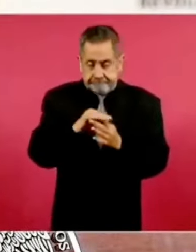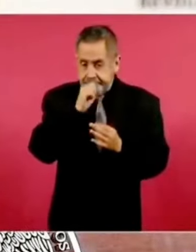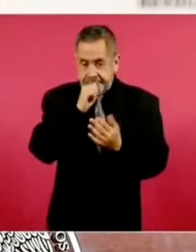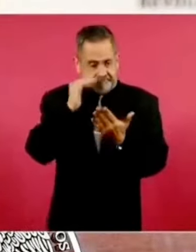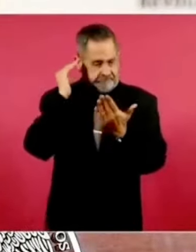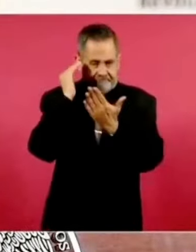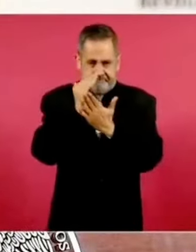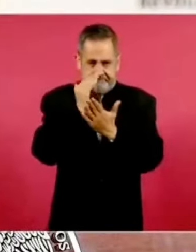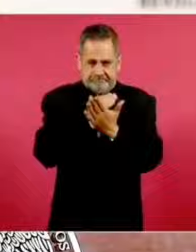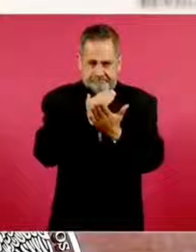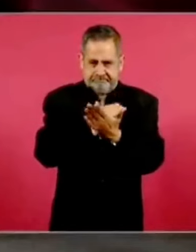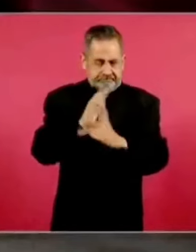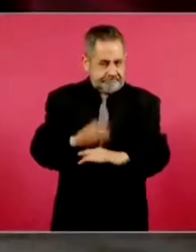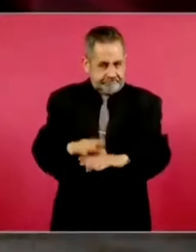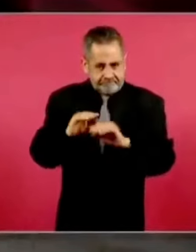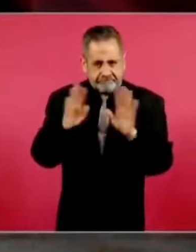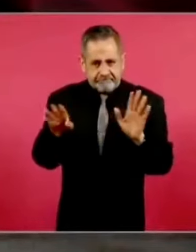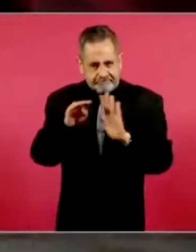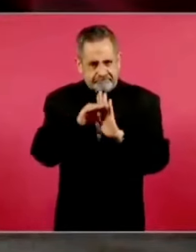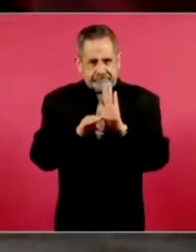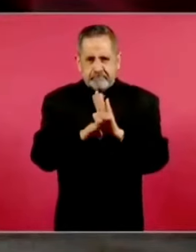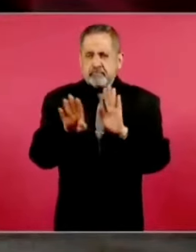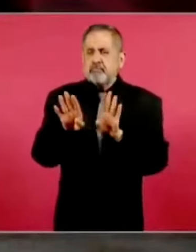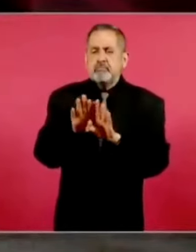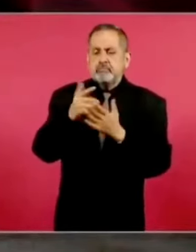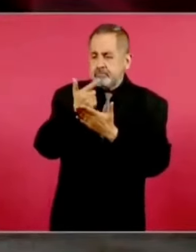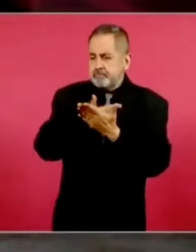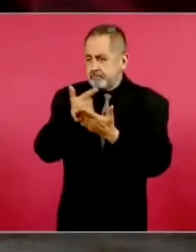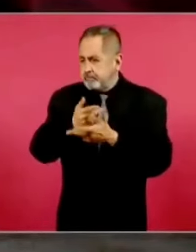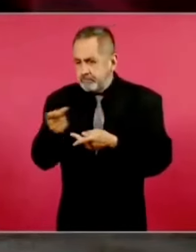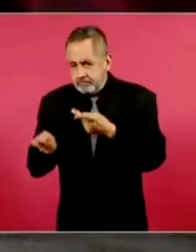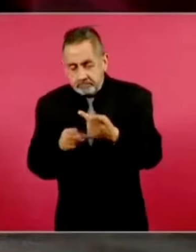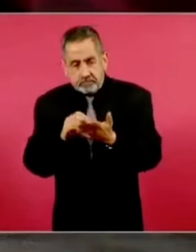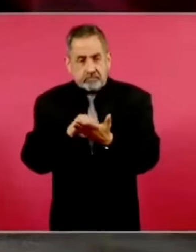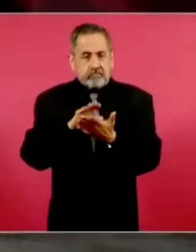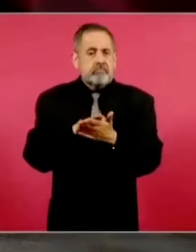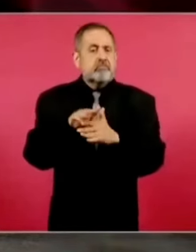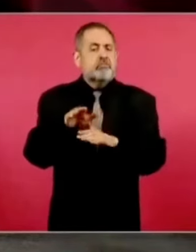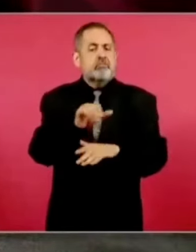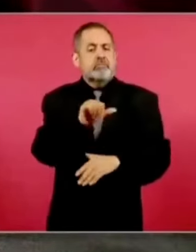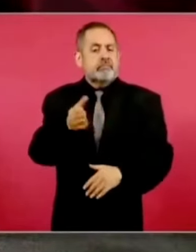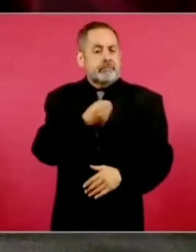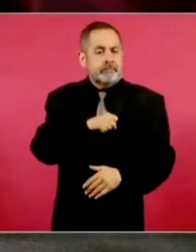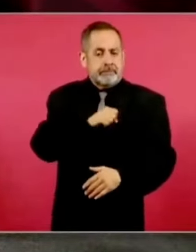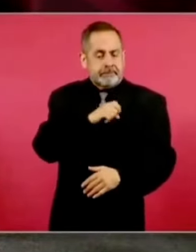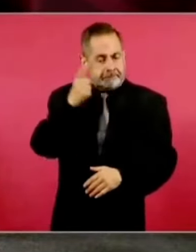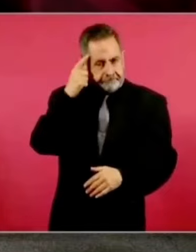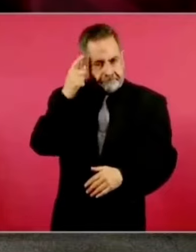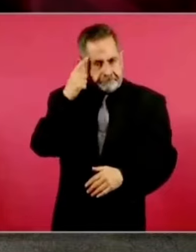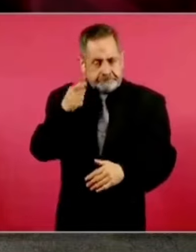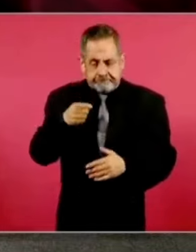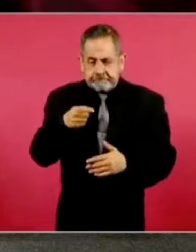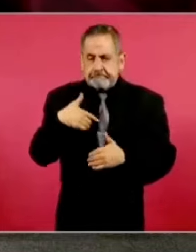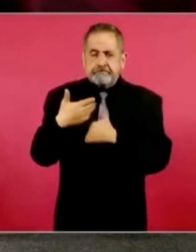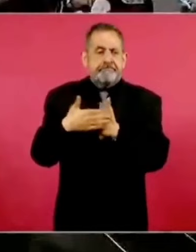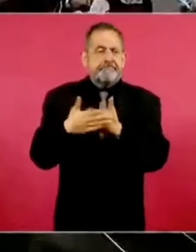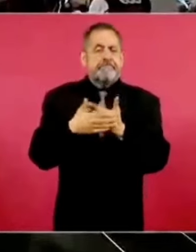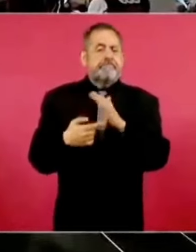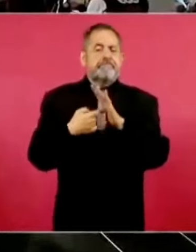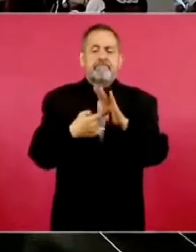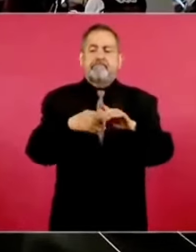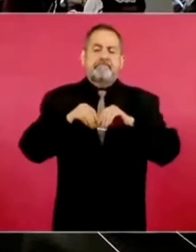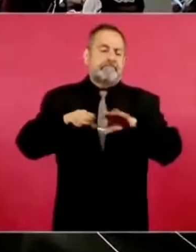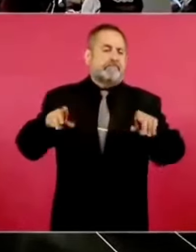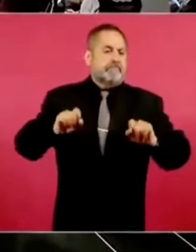claras de la encuesta, la encuesta de salud mental y adicciones, vamos a tener aquí una